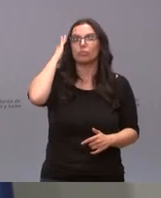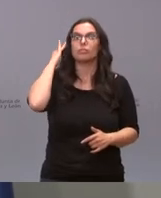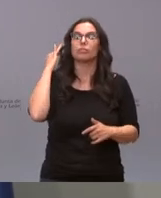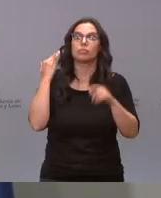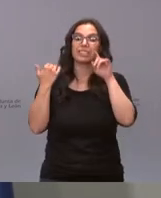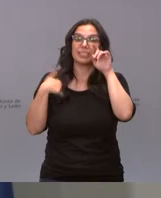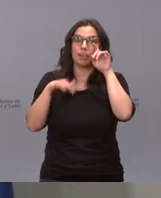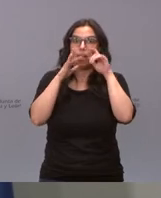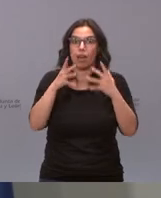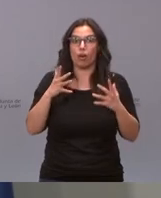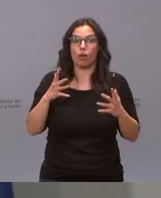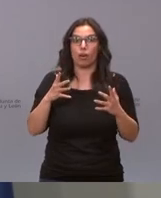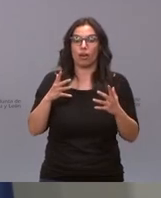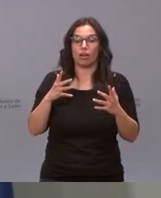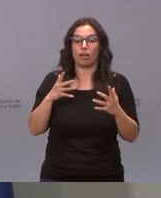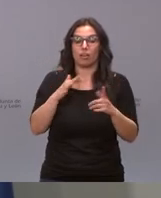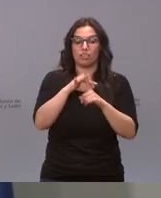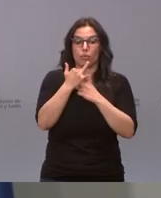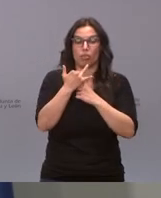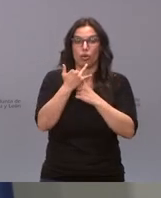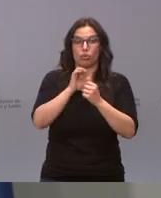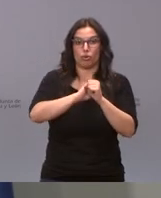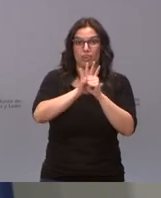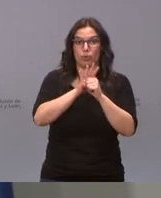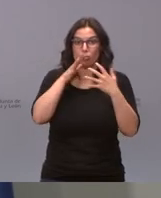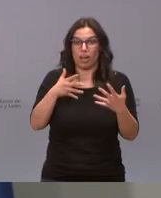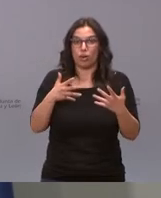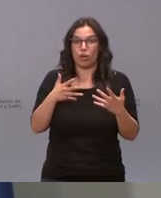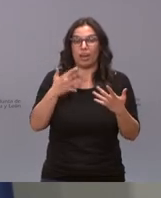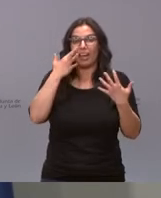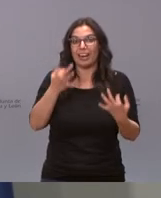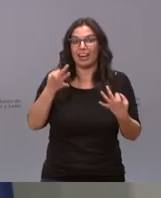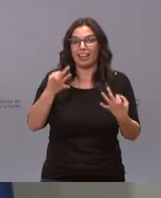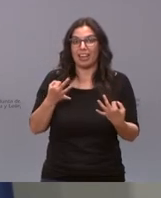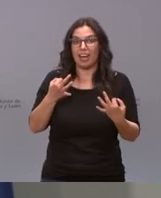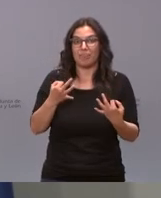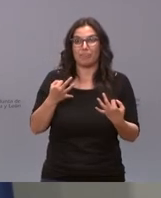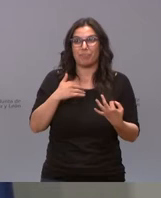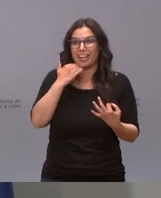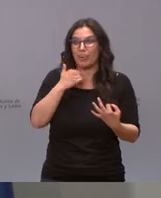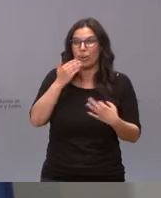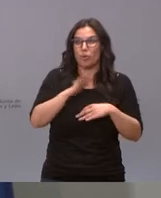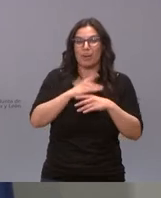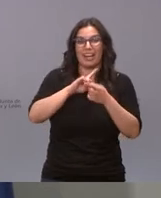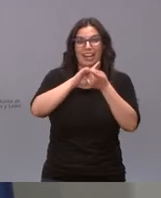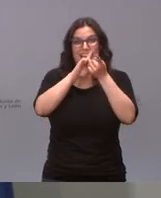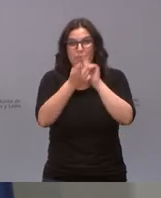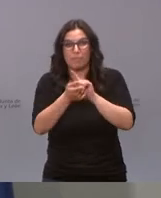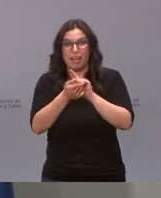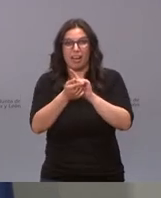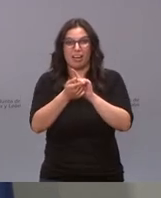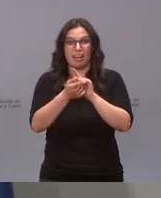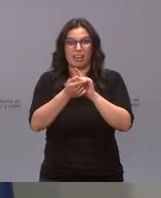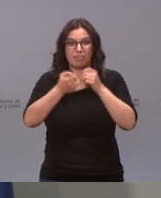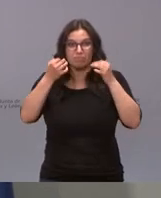ya de evolución de la pandemia no hay nada que vaya a cambiar sustancialmente el retorno